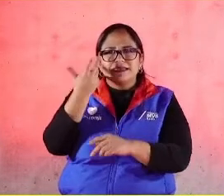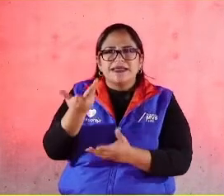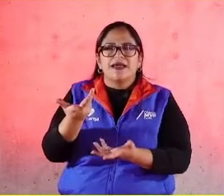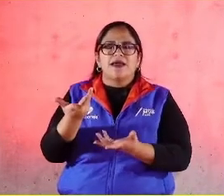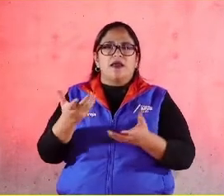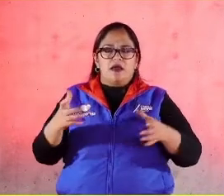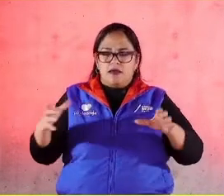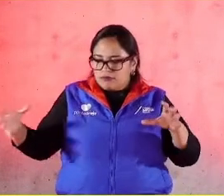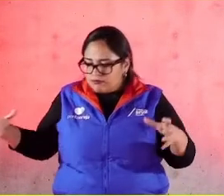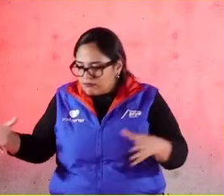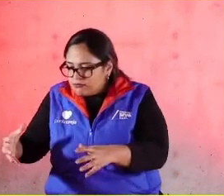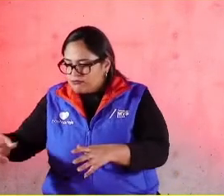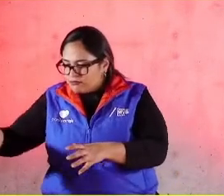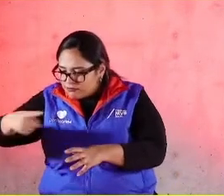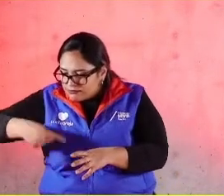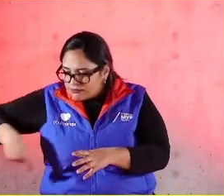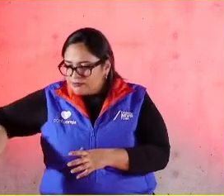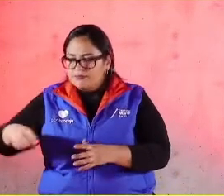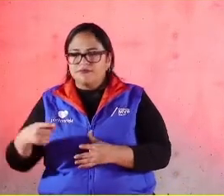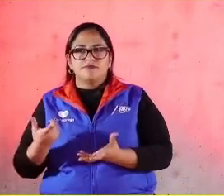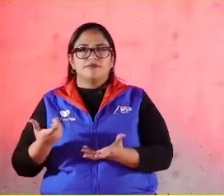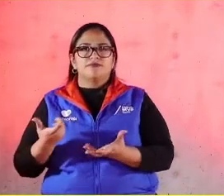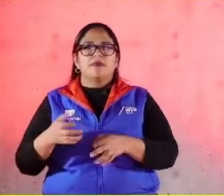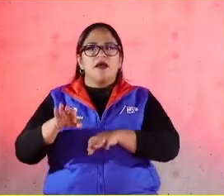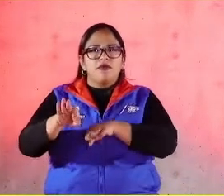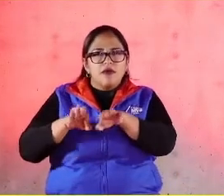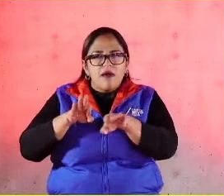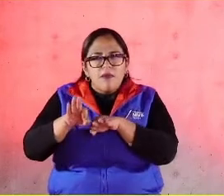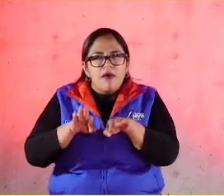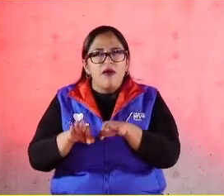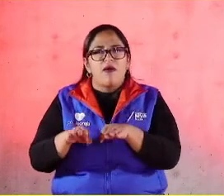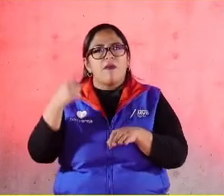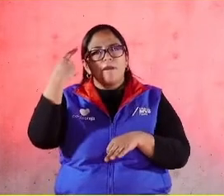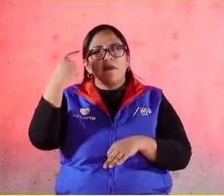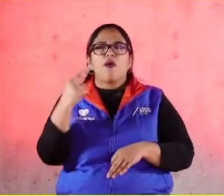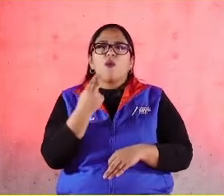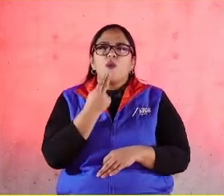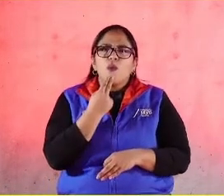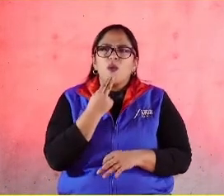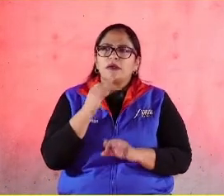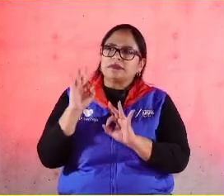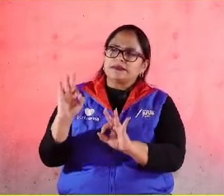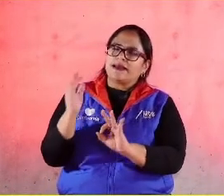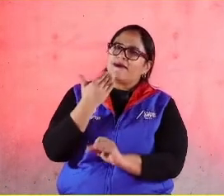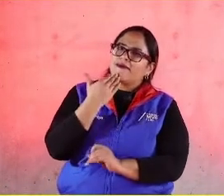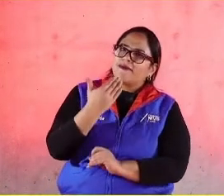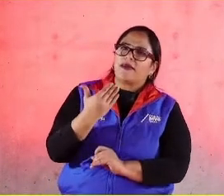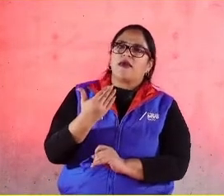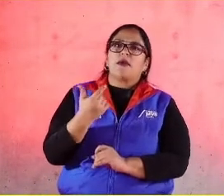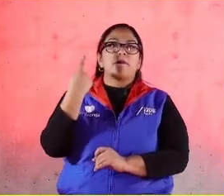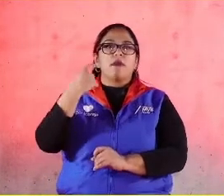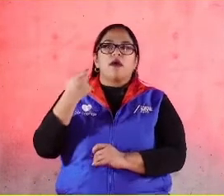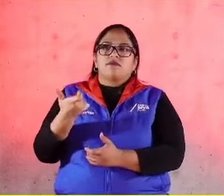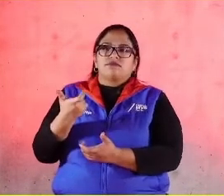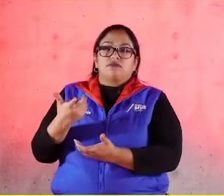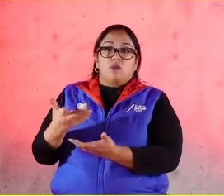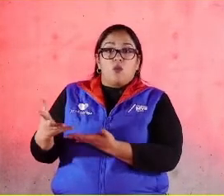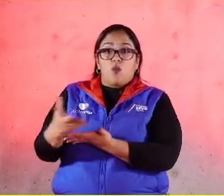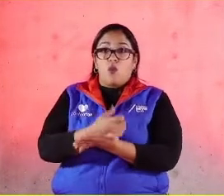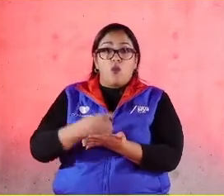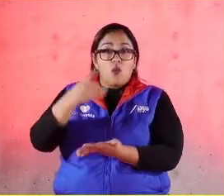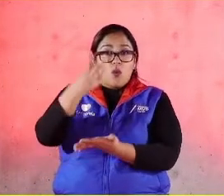económicas que tienen una utilidad pública, además del retorno económico, tienen una